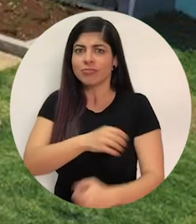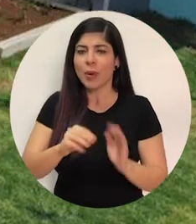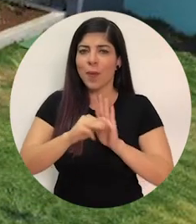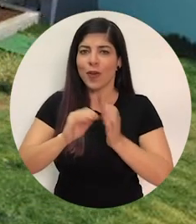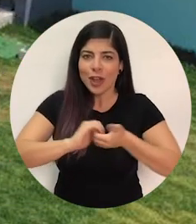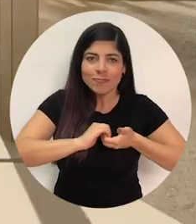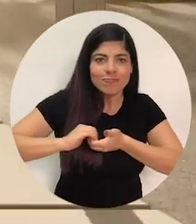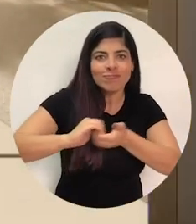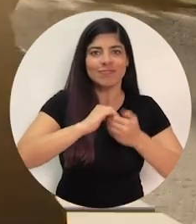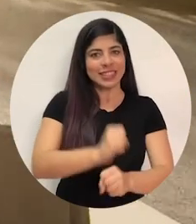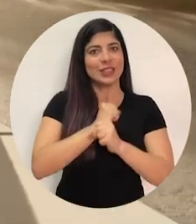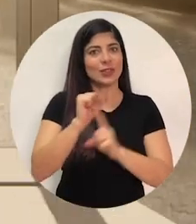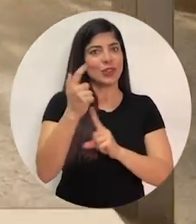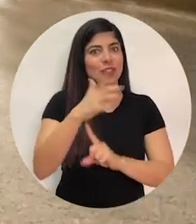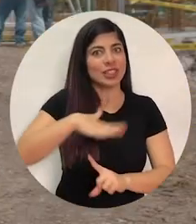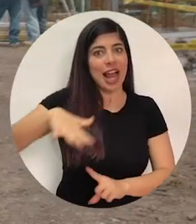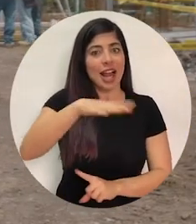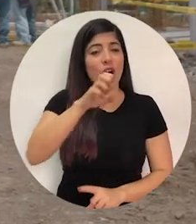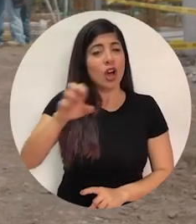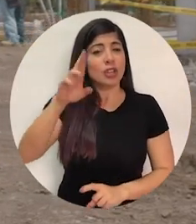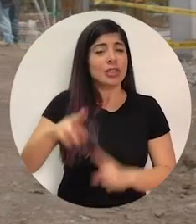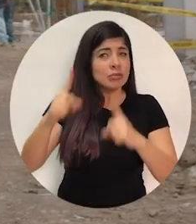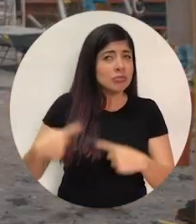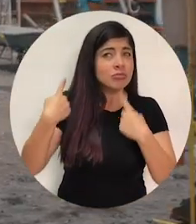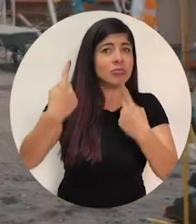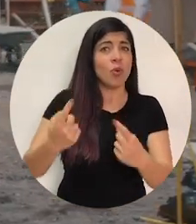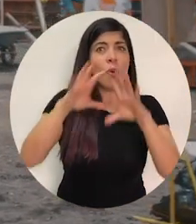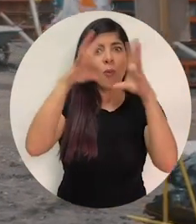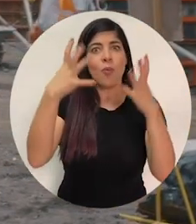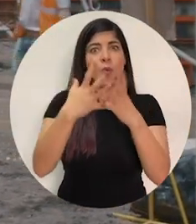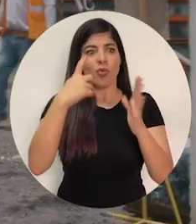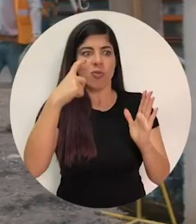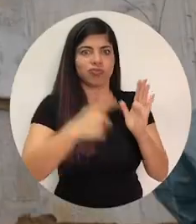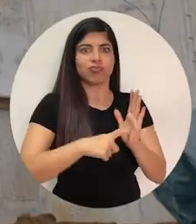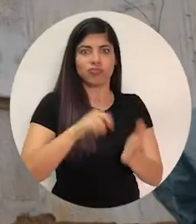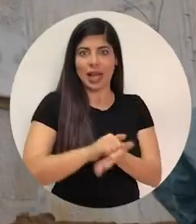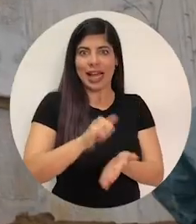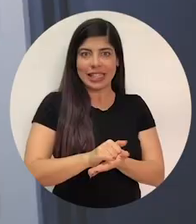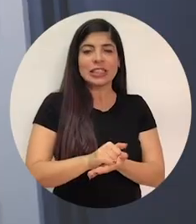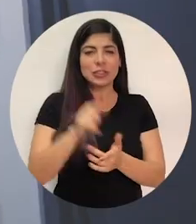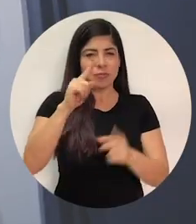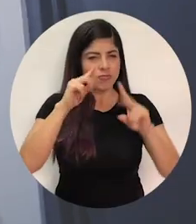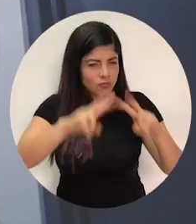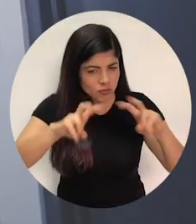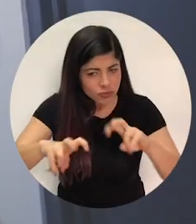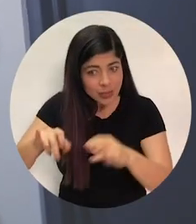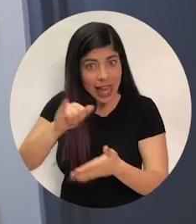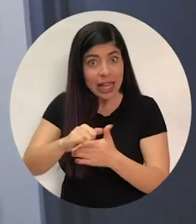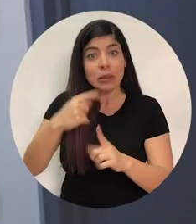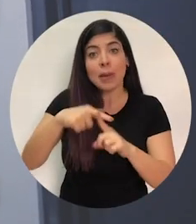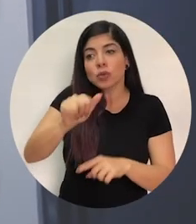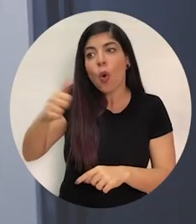solidario de seguridad social, por el que Costa Rica ha sido mundialmente reconocido. Revisá estas